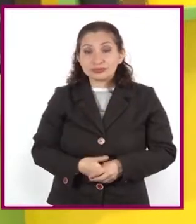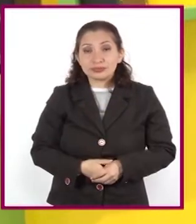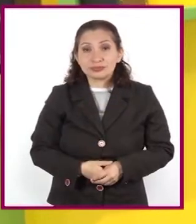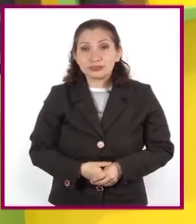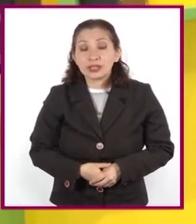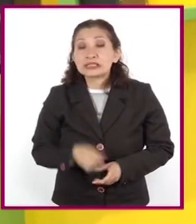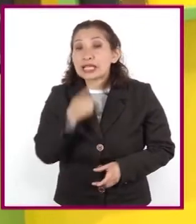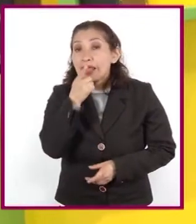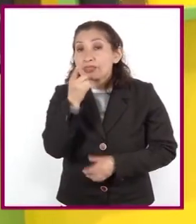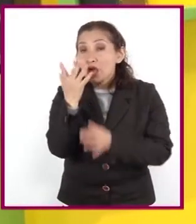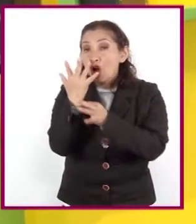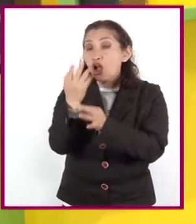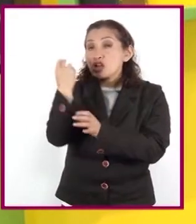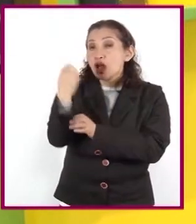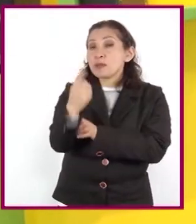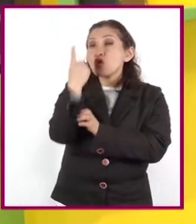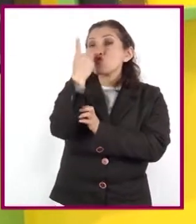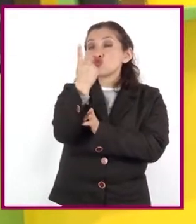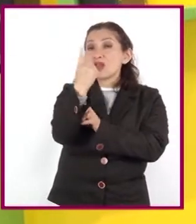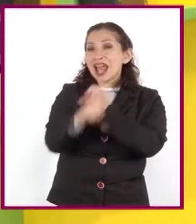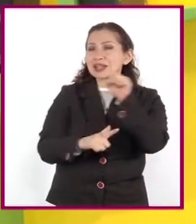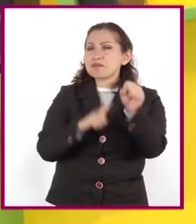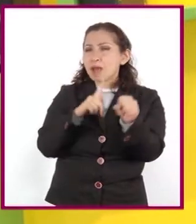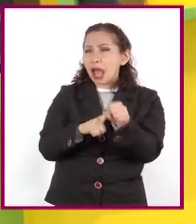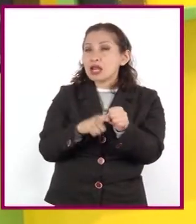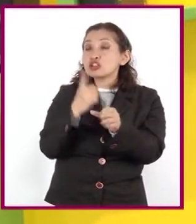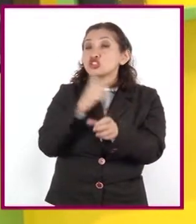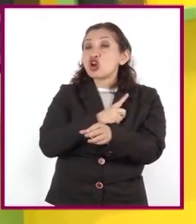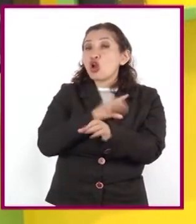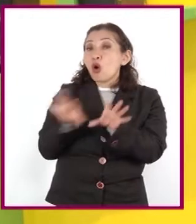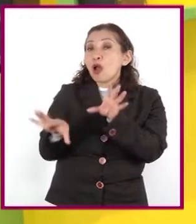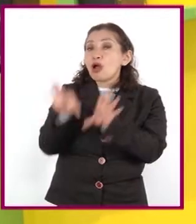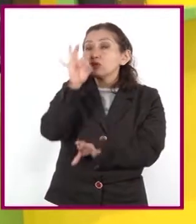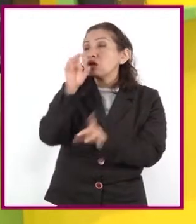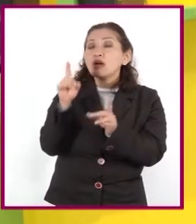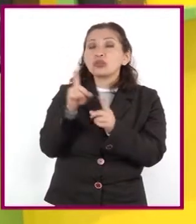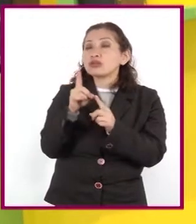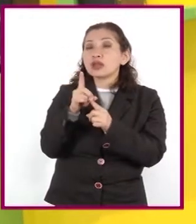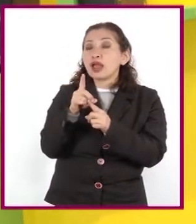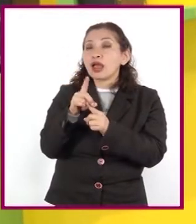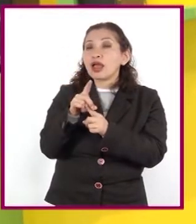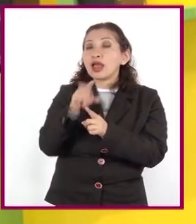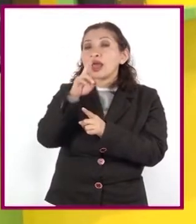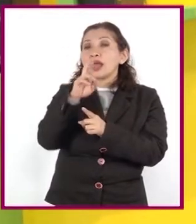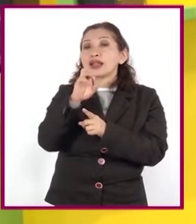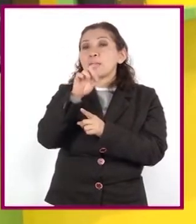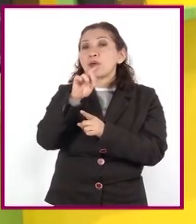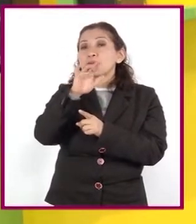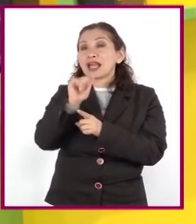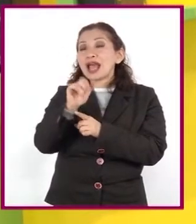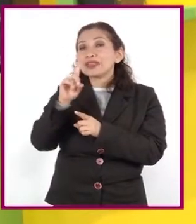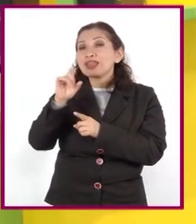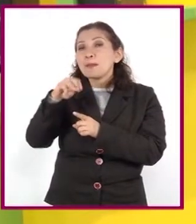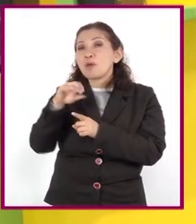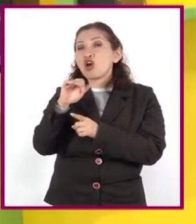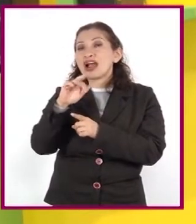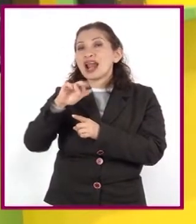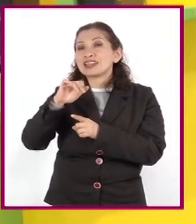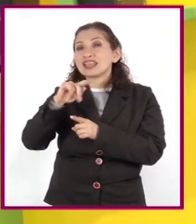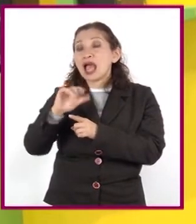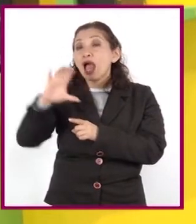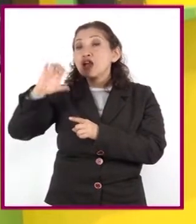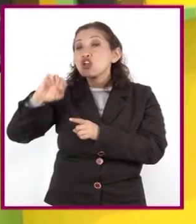Se mencionó el nombre de una especie que solo la podemos encontrar en la República Democrática del Congo.